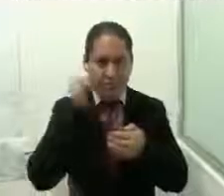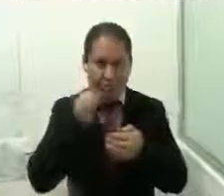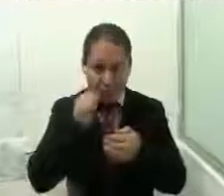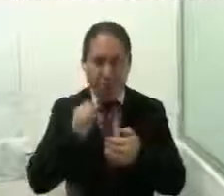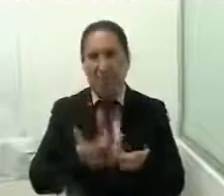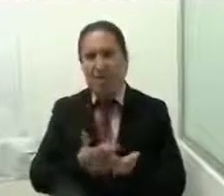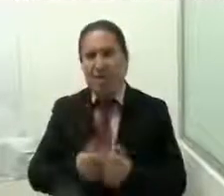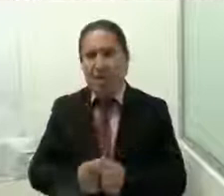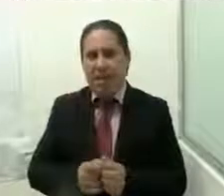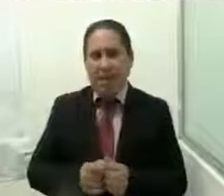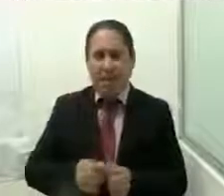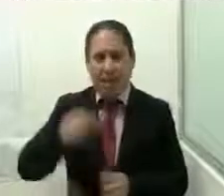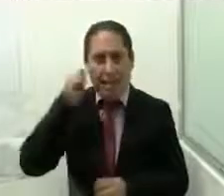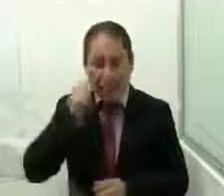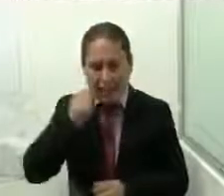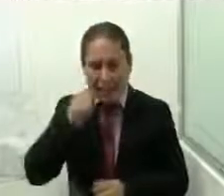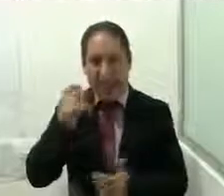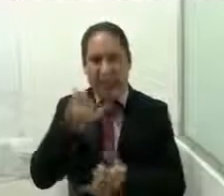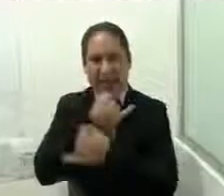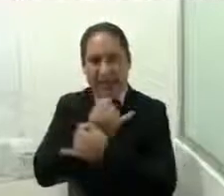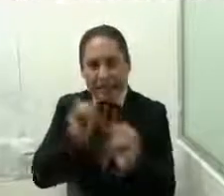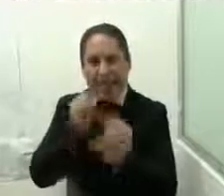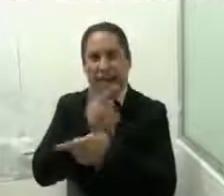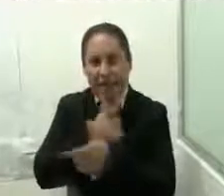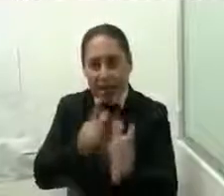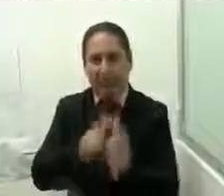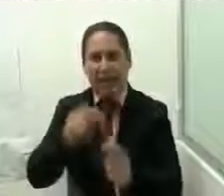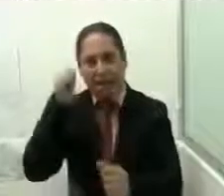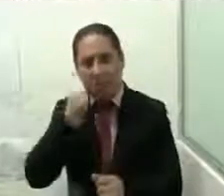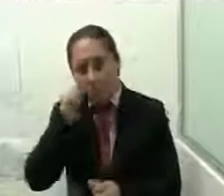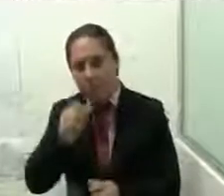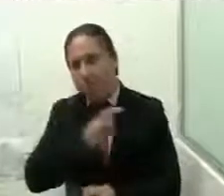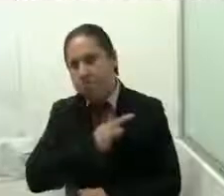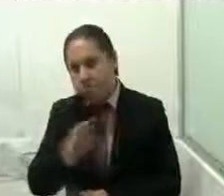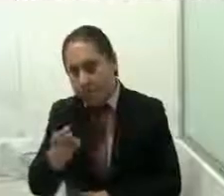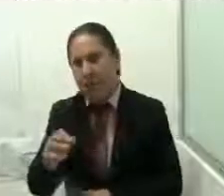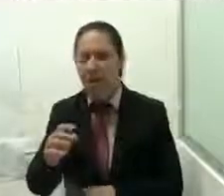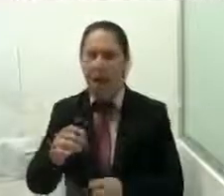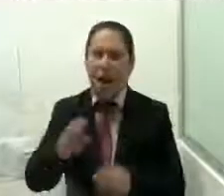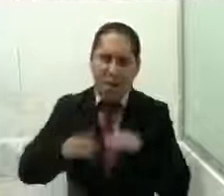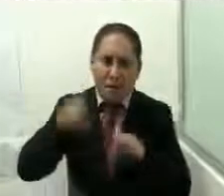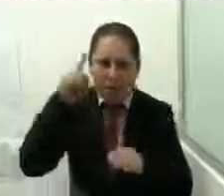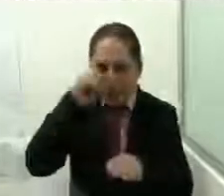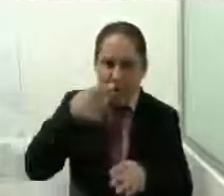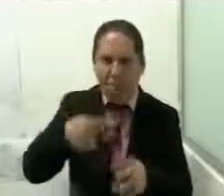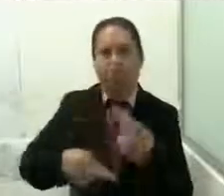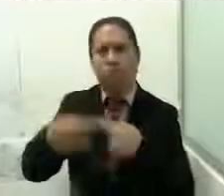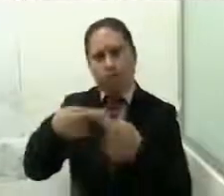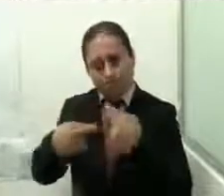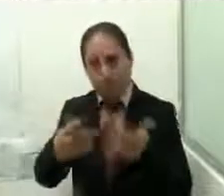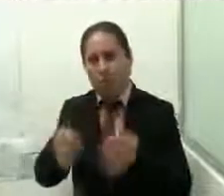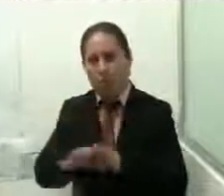dependencia económica es un factor para que las mujeres regresen a este ciclo entonces nosotros las